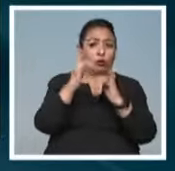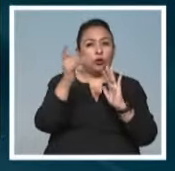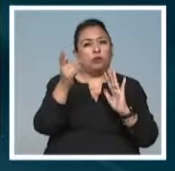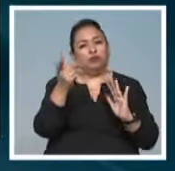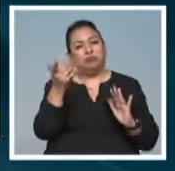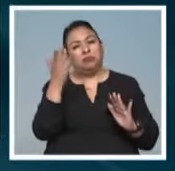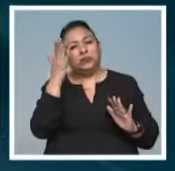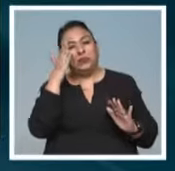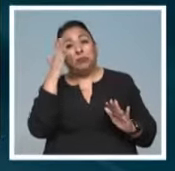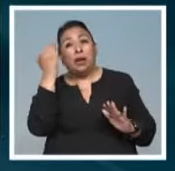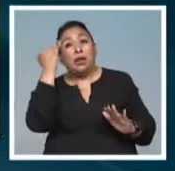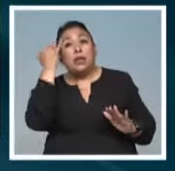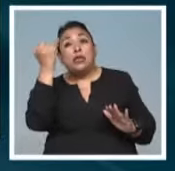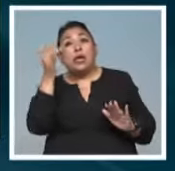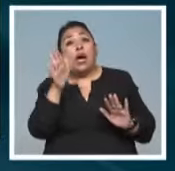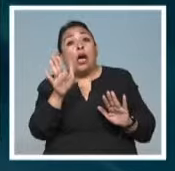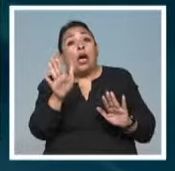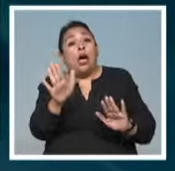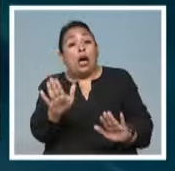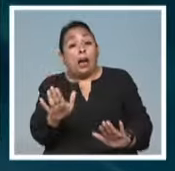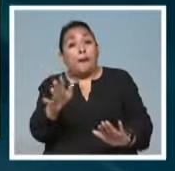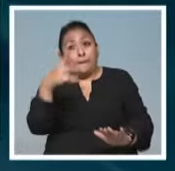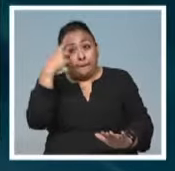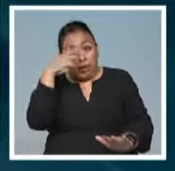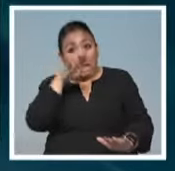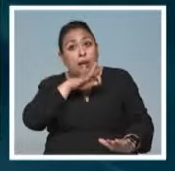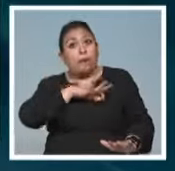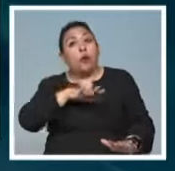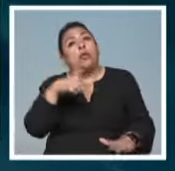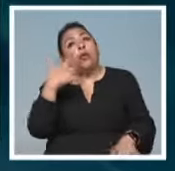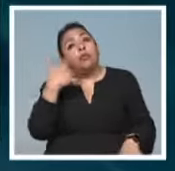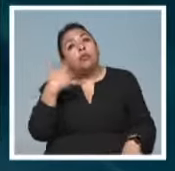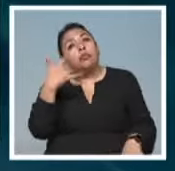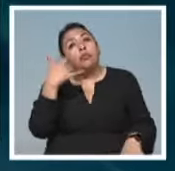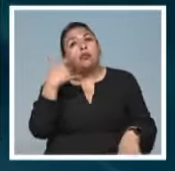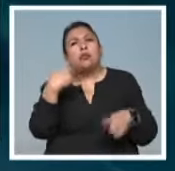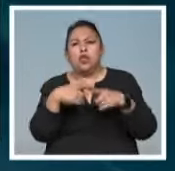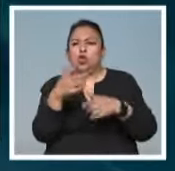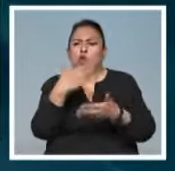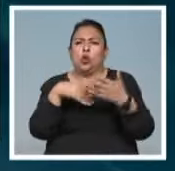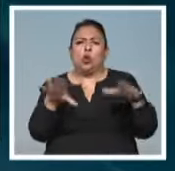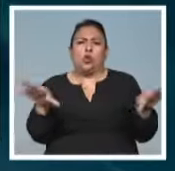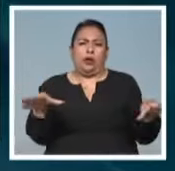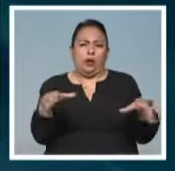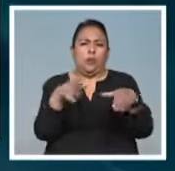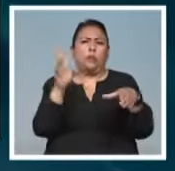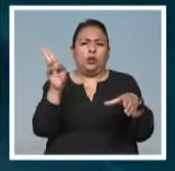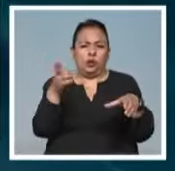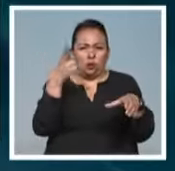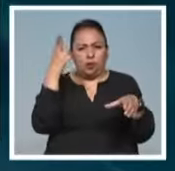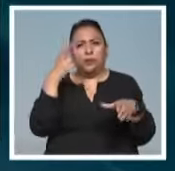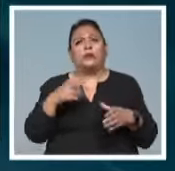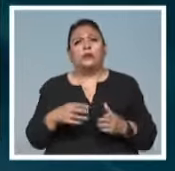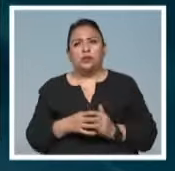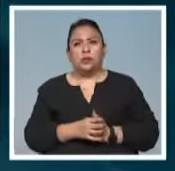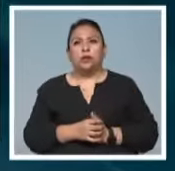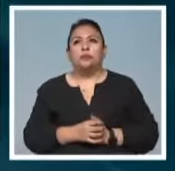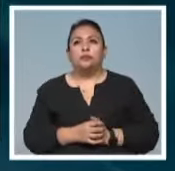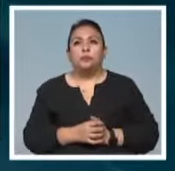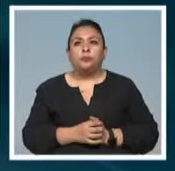principio, la idea es que permanezca allí para que pueda ser contemplado por toda la comunidad universitaria.